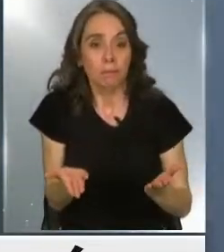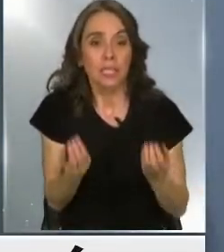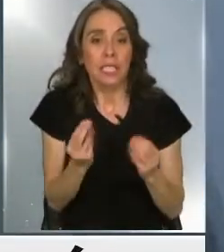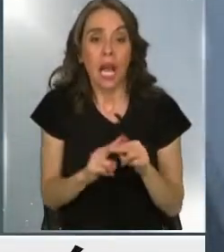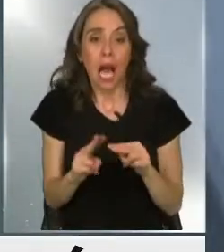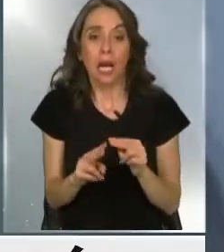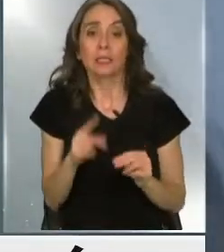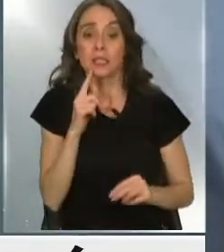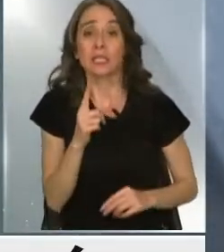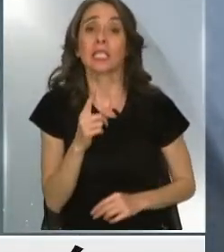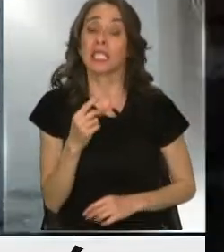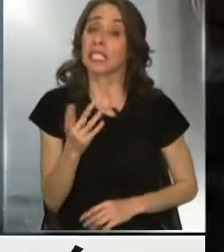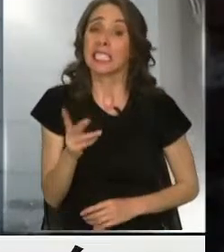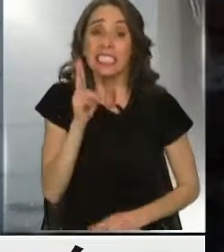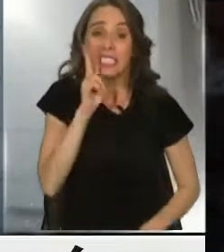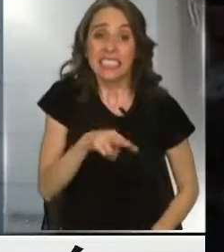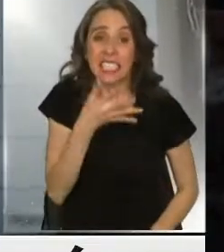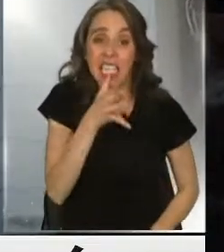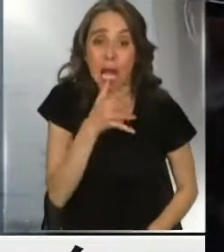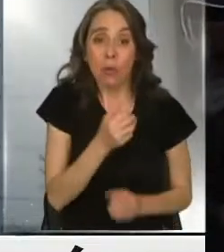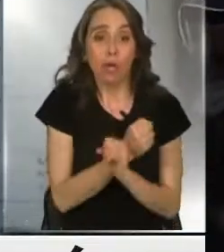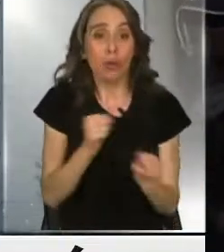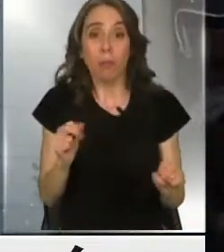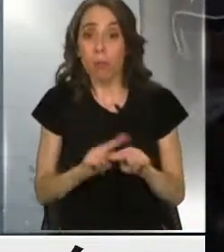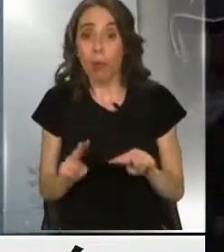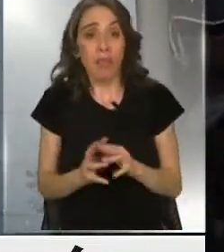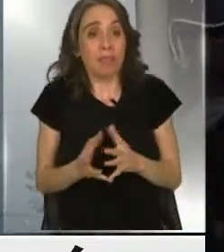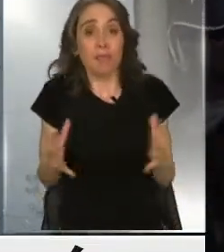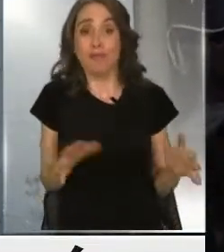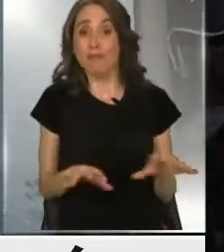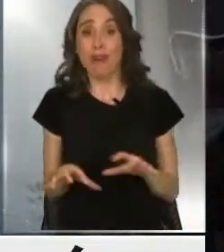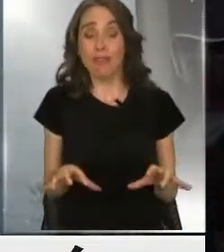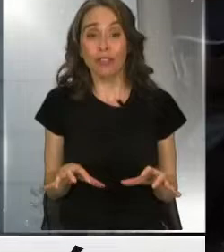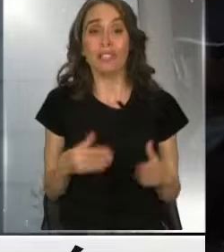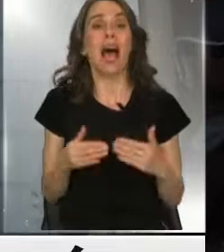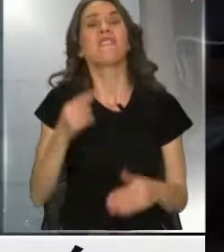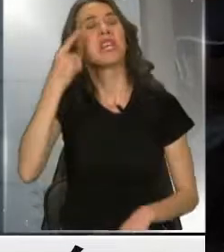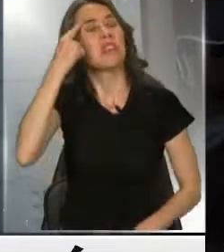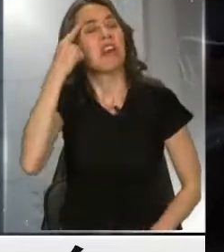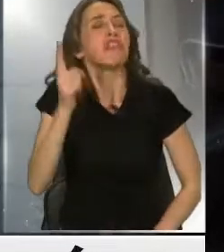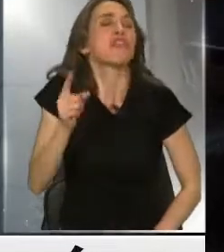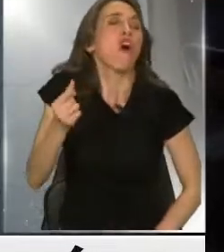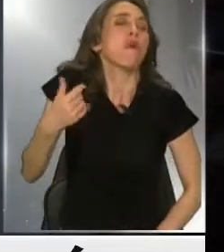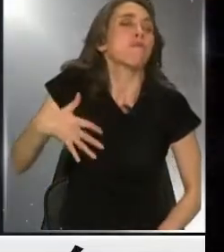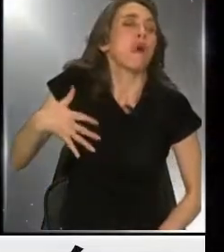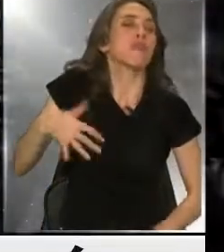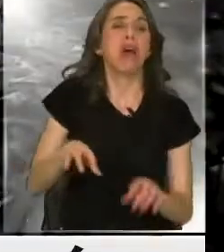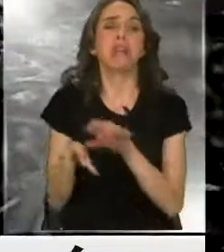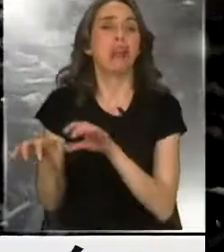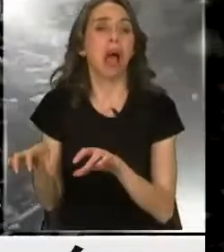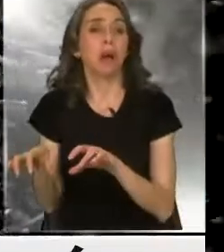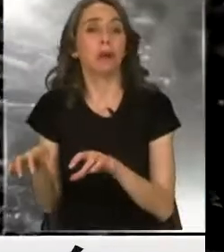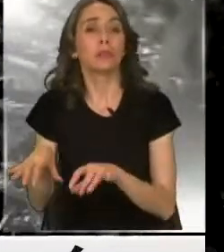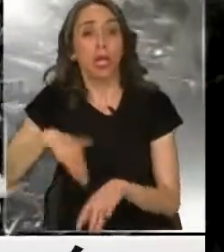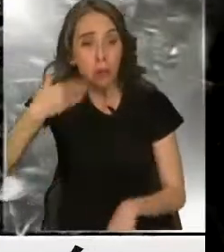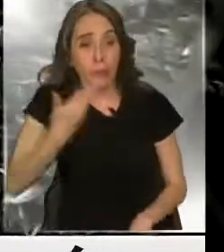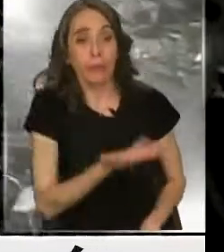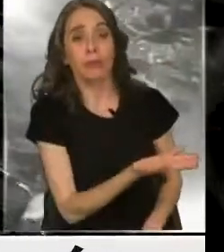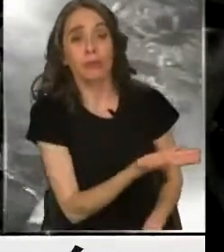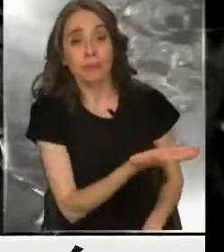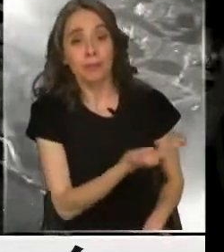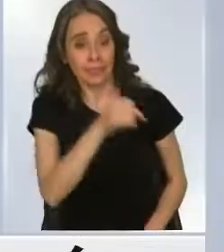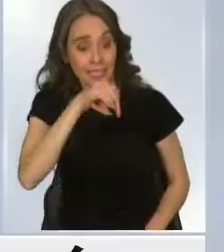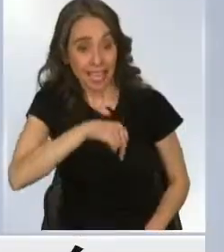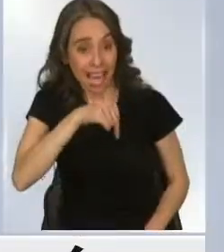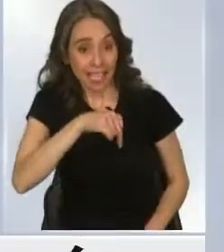porque la verdad que uno sin agua no es mucho lo que puede hacer. A veces uno no le toma el valor a las cosas. Pero